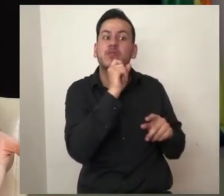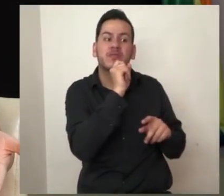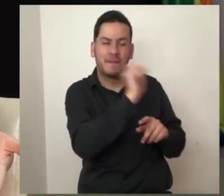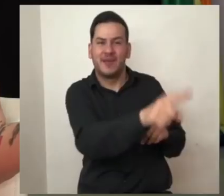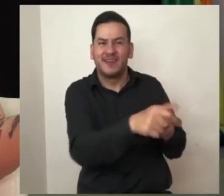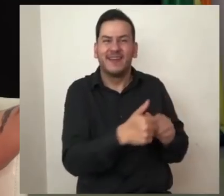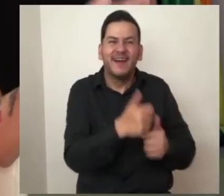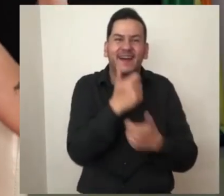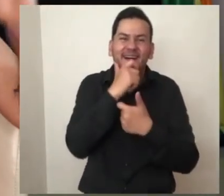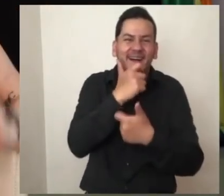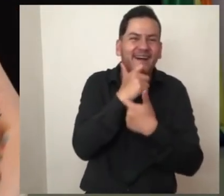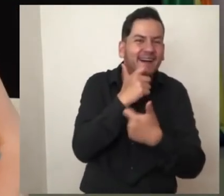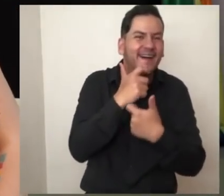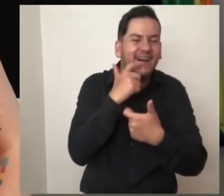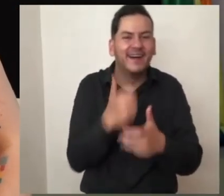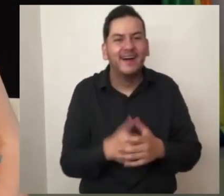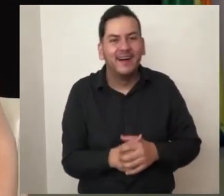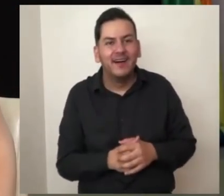tuyo también.